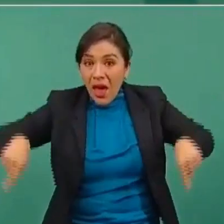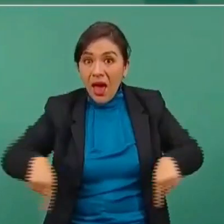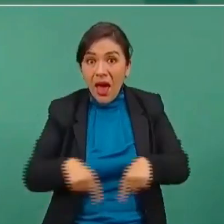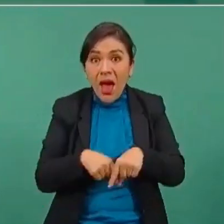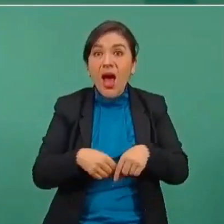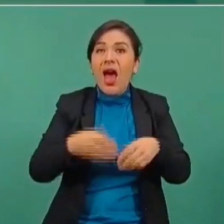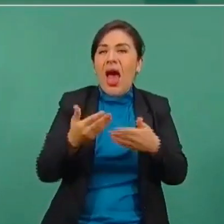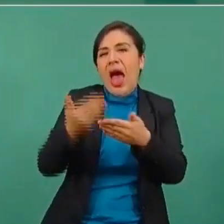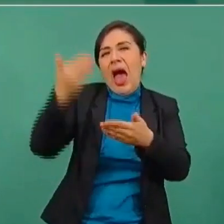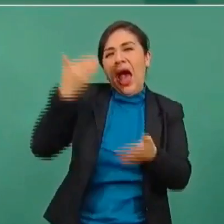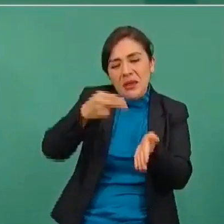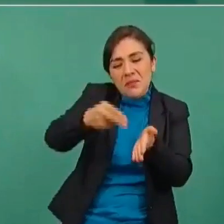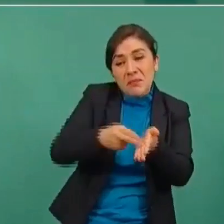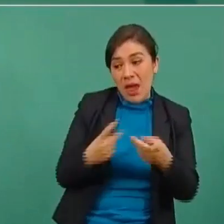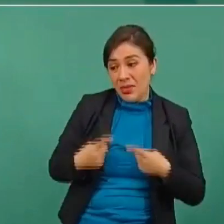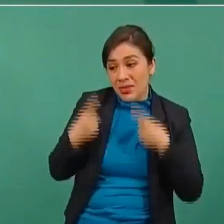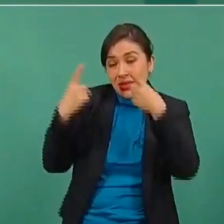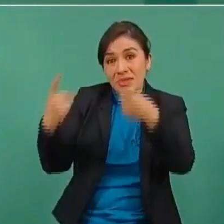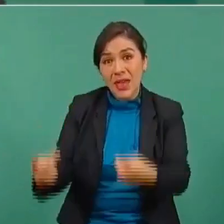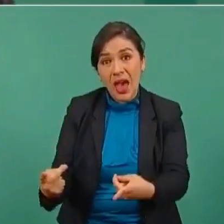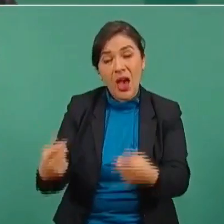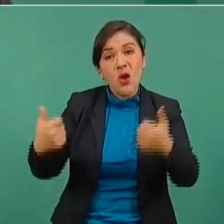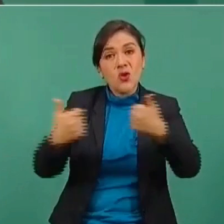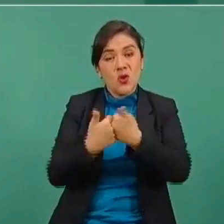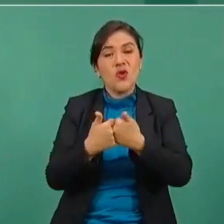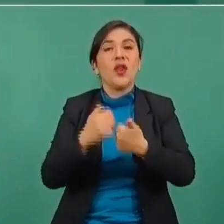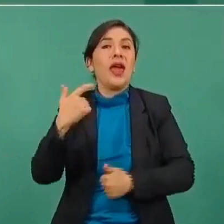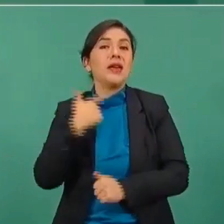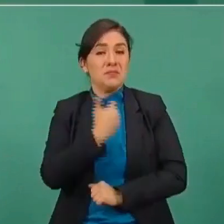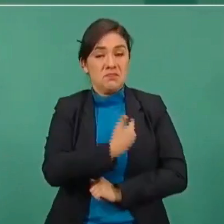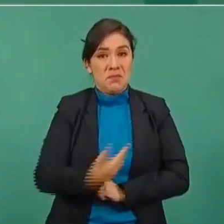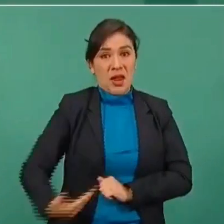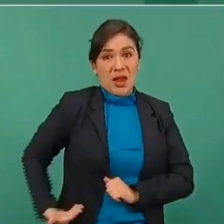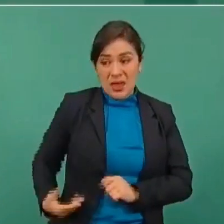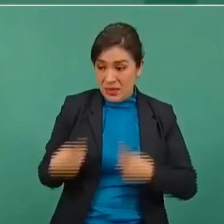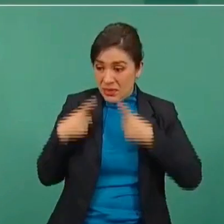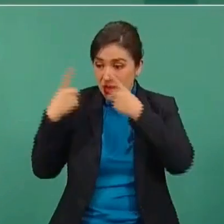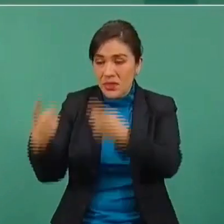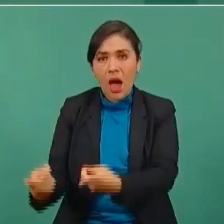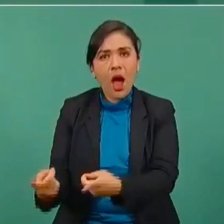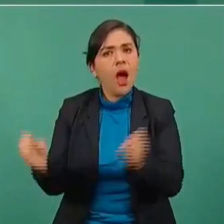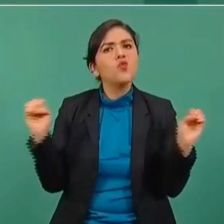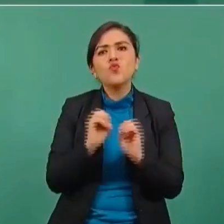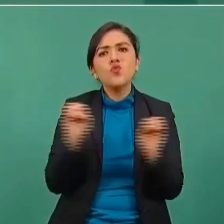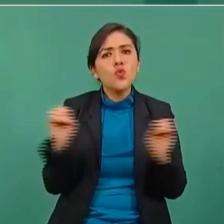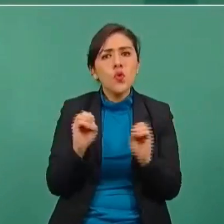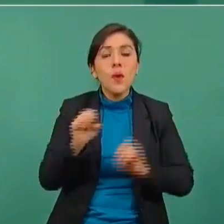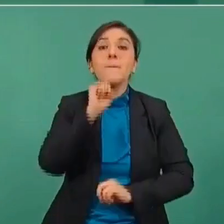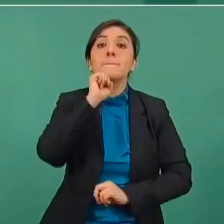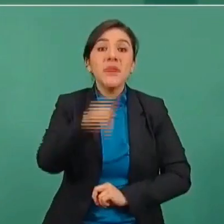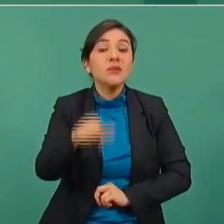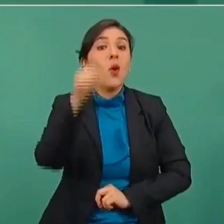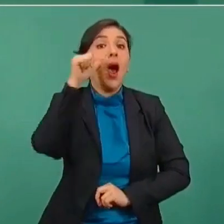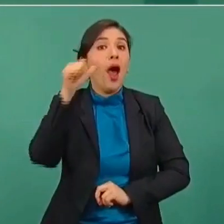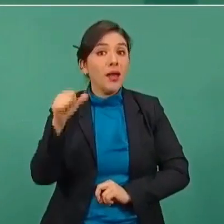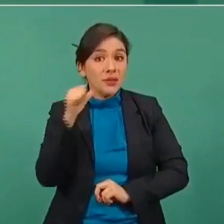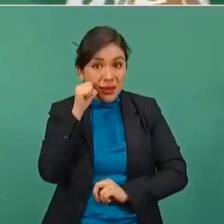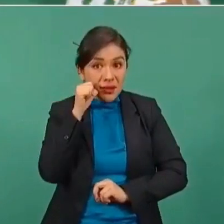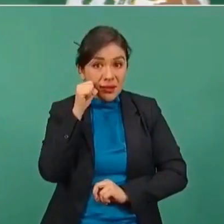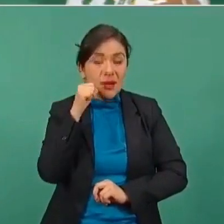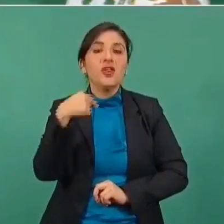entregaron por resolución presidencial. Entonces, ayer ya entregamos